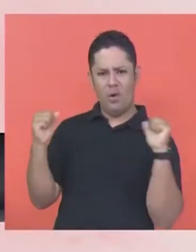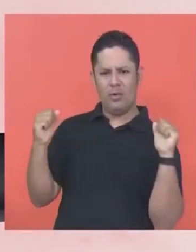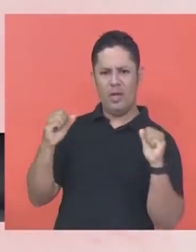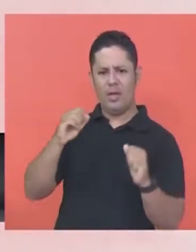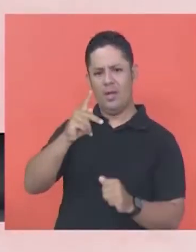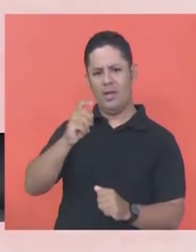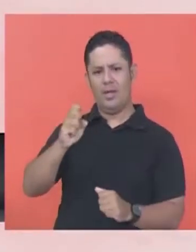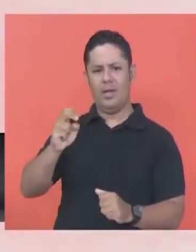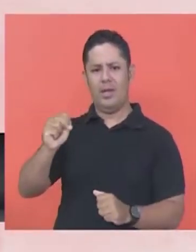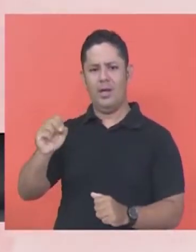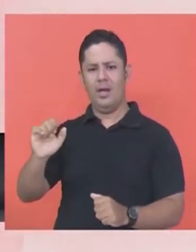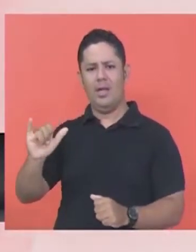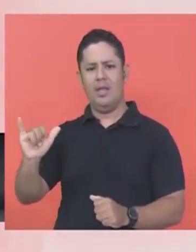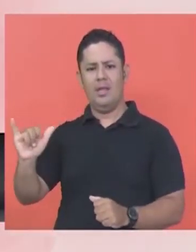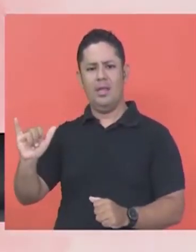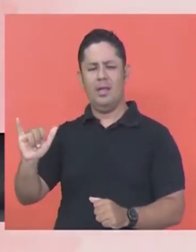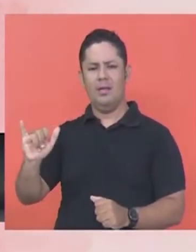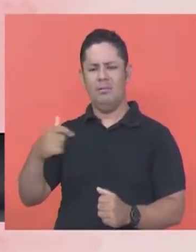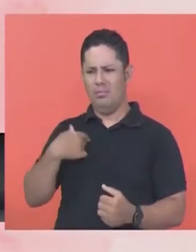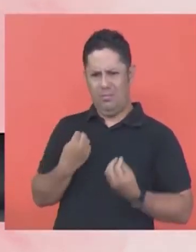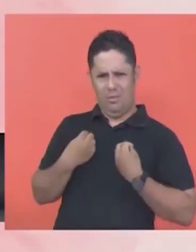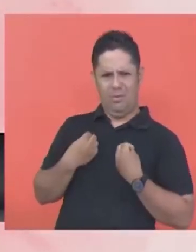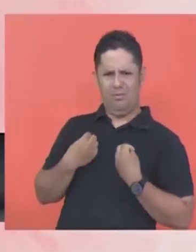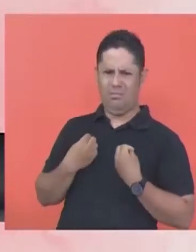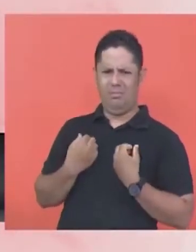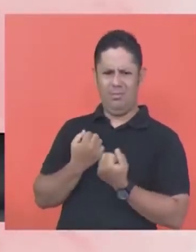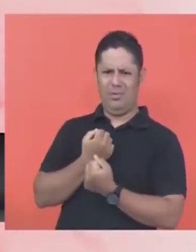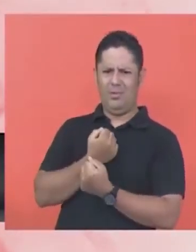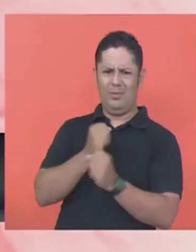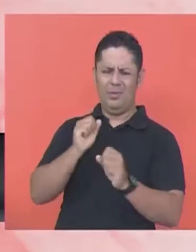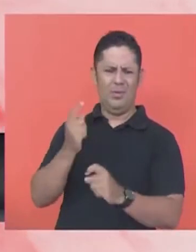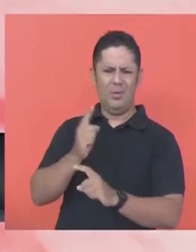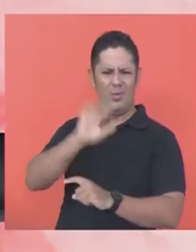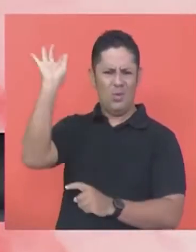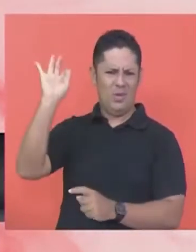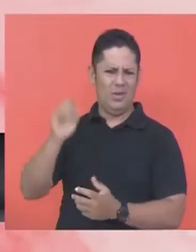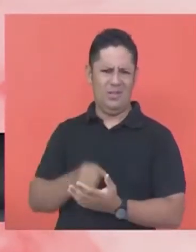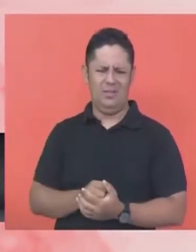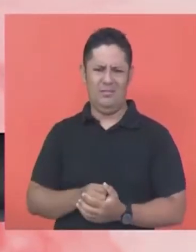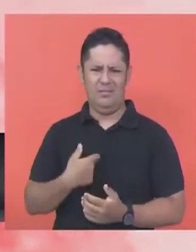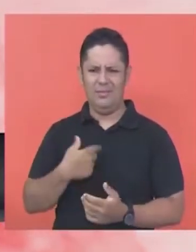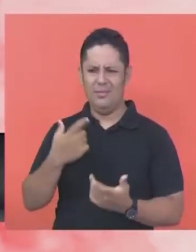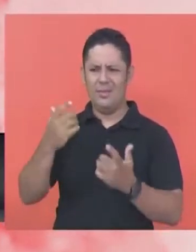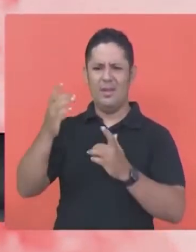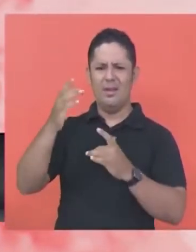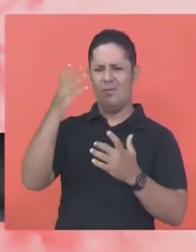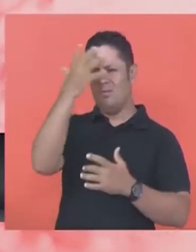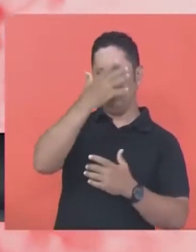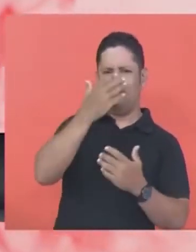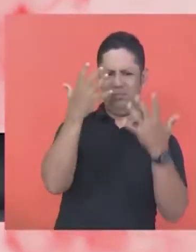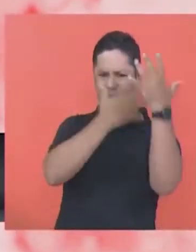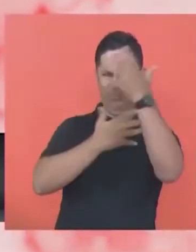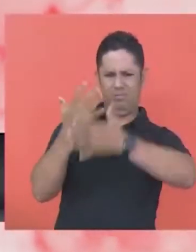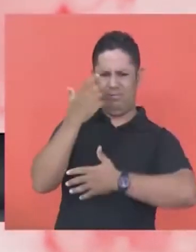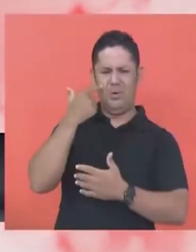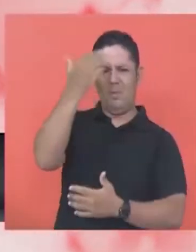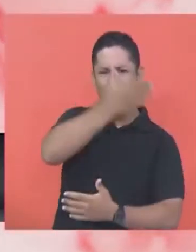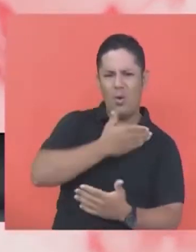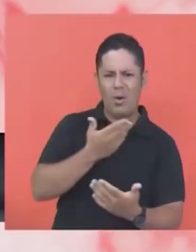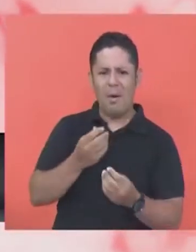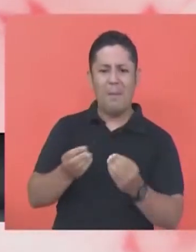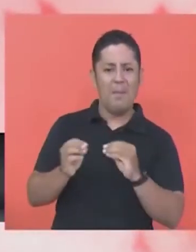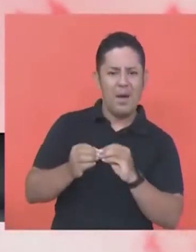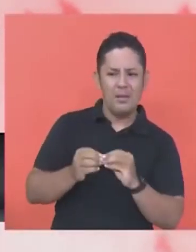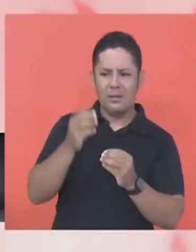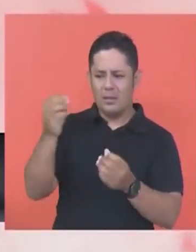número que me dictaron a través del teléfono. Segundo, yo no vivo en la localidad de Kennedy, ni mucho menos he estado en la